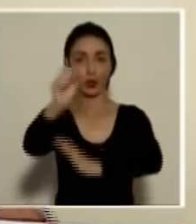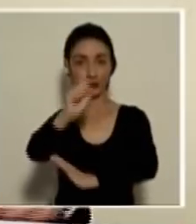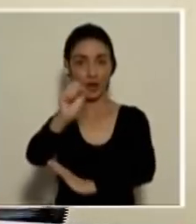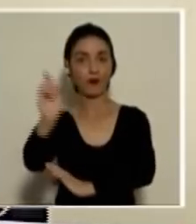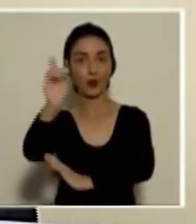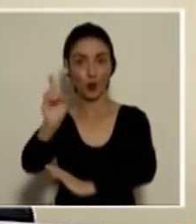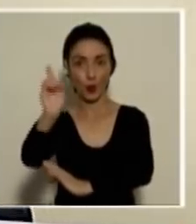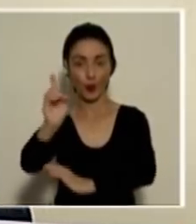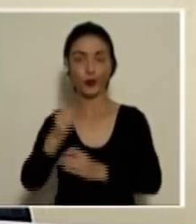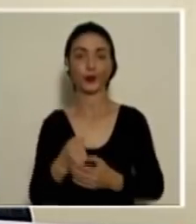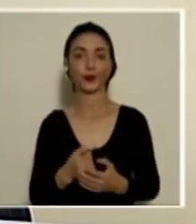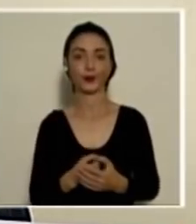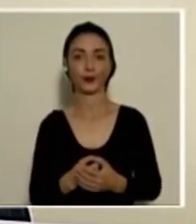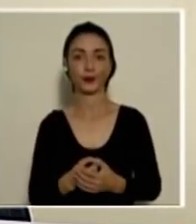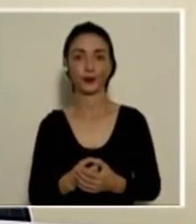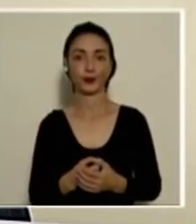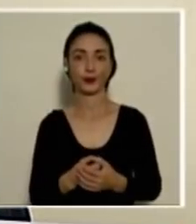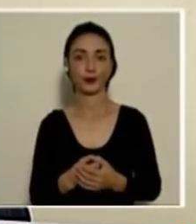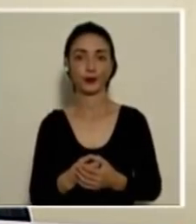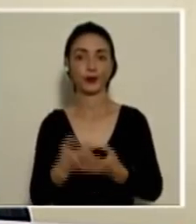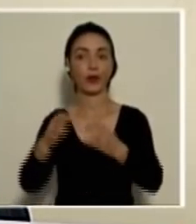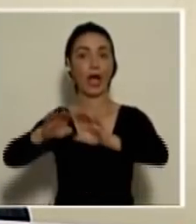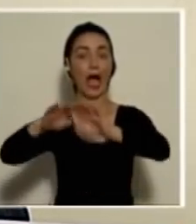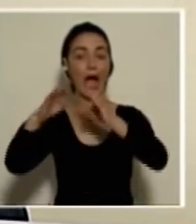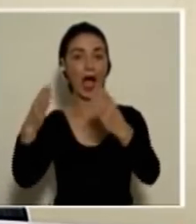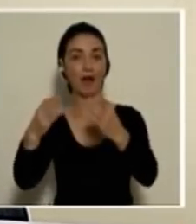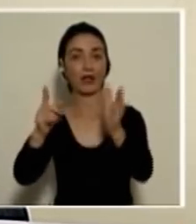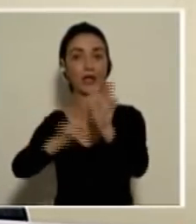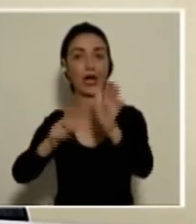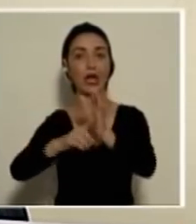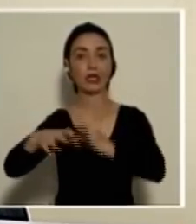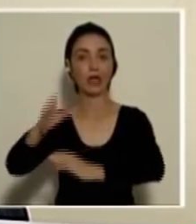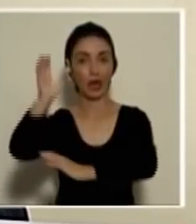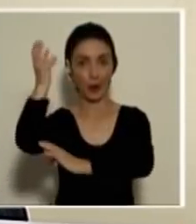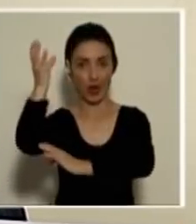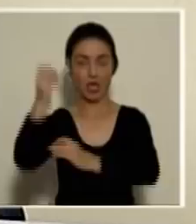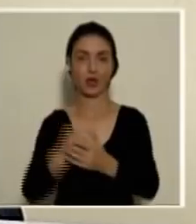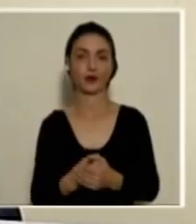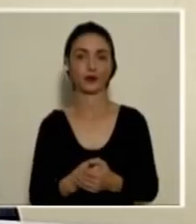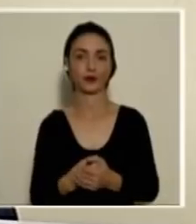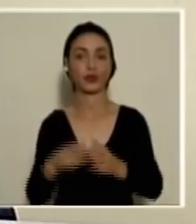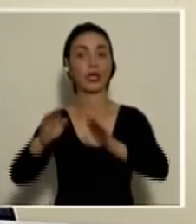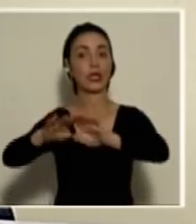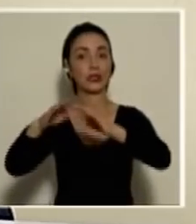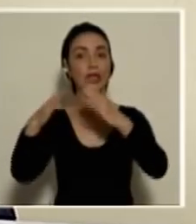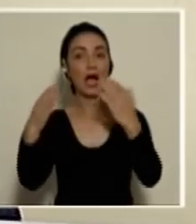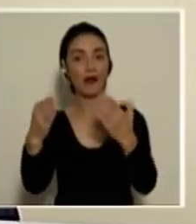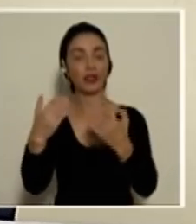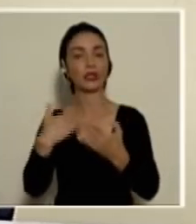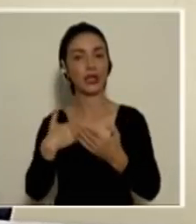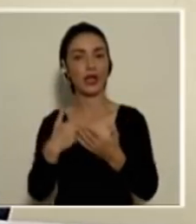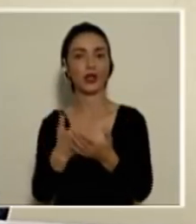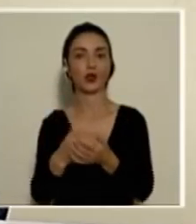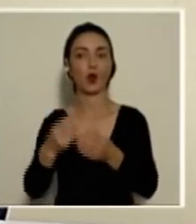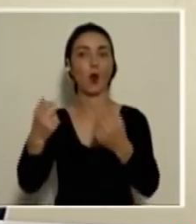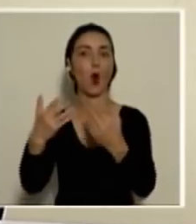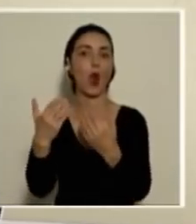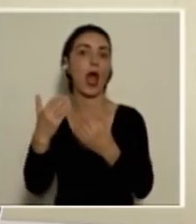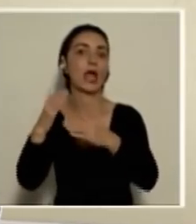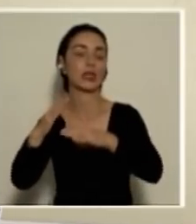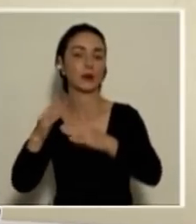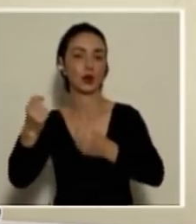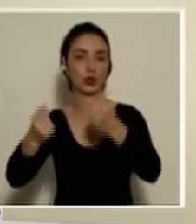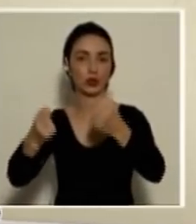se abren en alerta naranja y amarilla. Los que abren alerta naranja y amarilla se mantiene la excepción de restricción vehicular